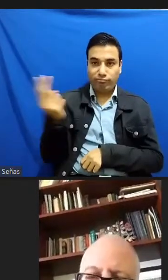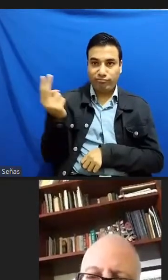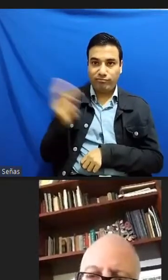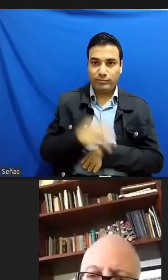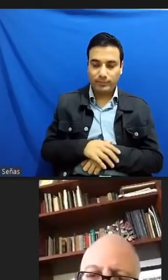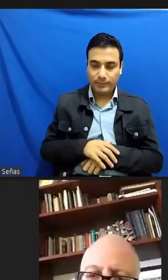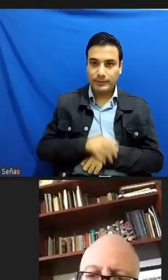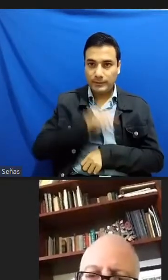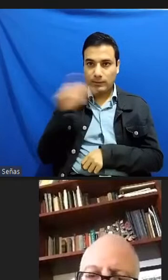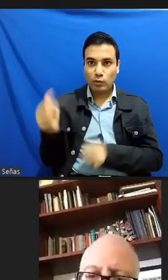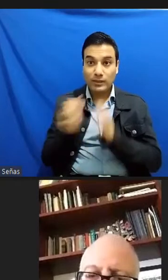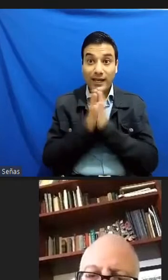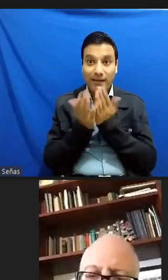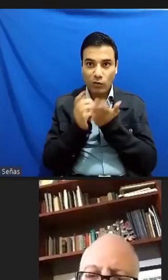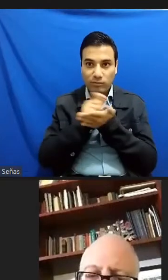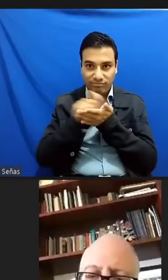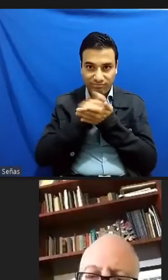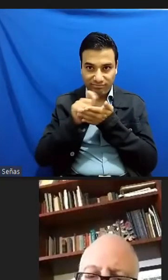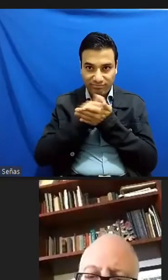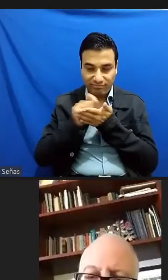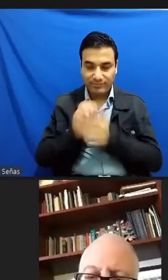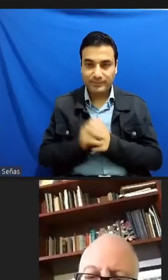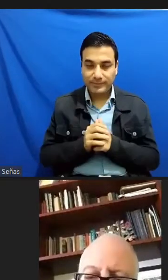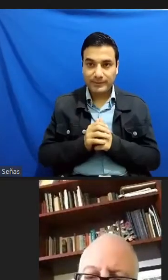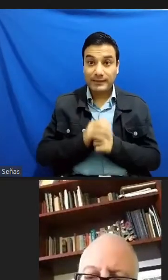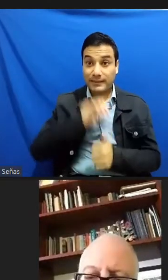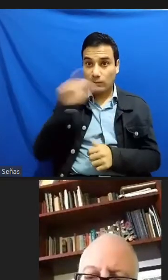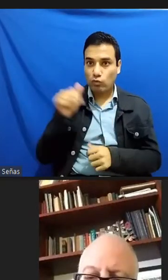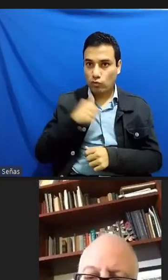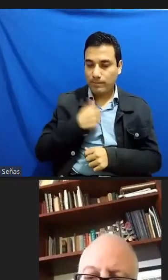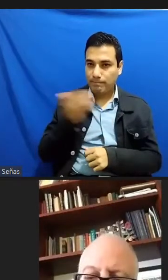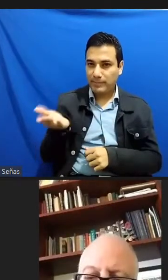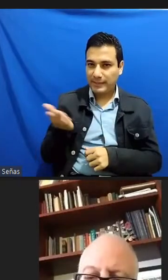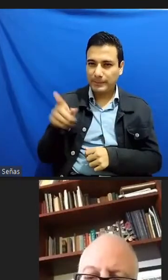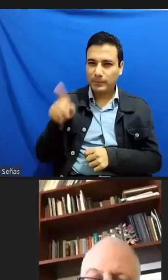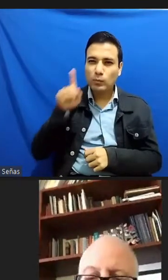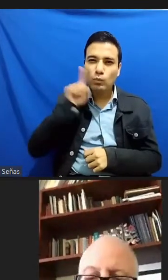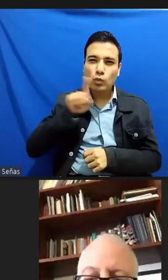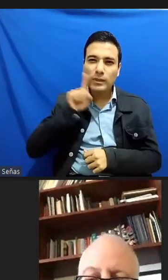juntos un libro y luego yo le pedí a ella que me